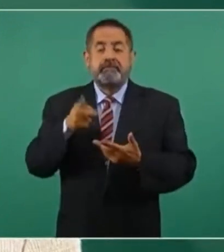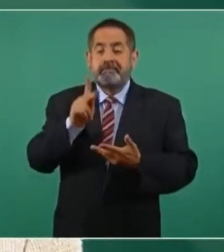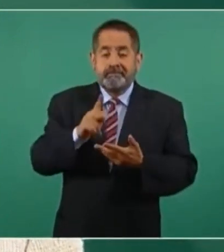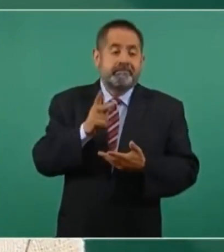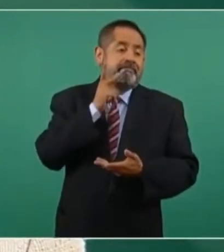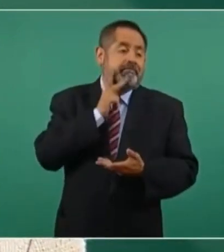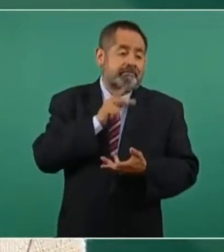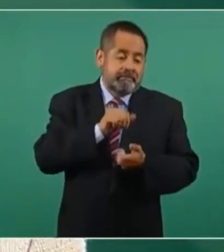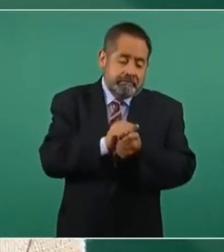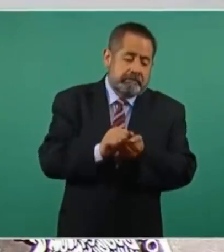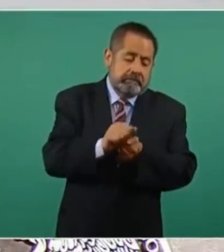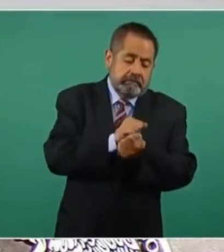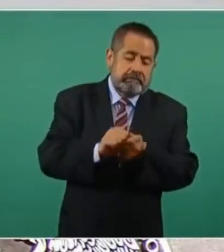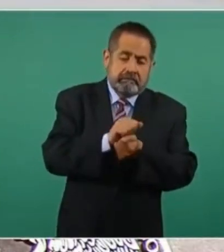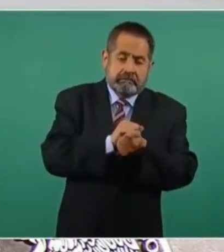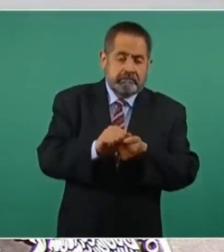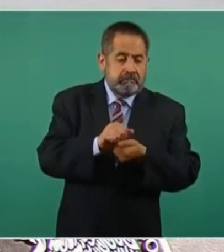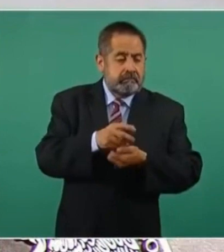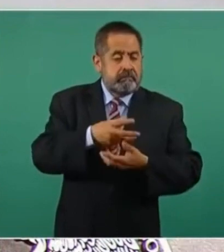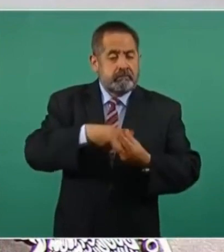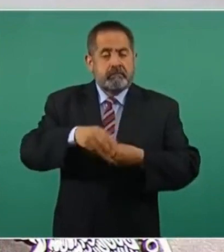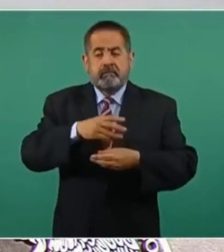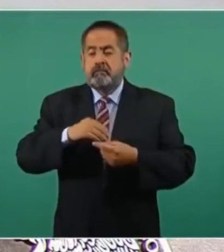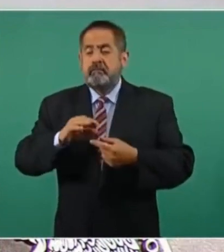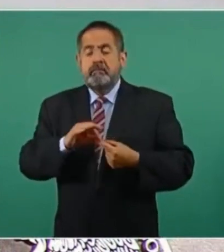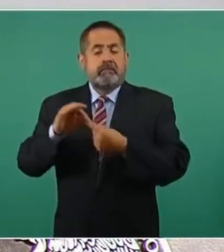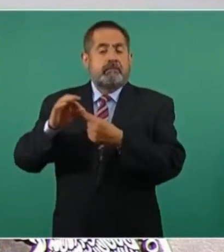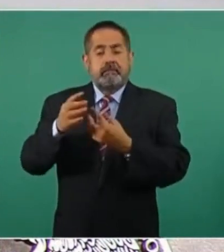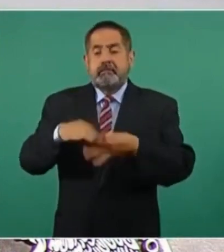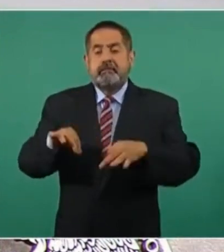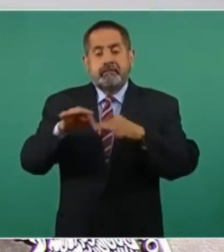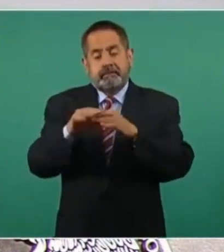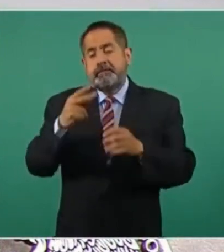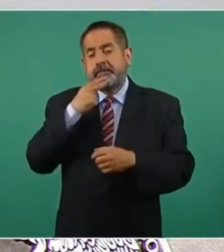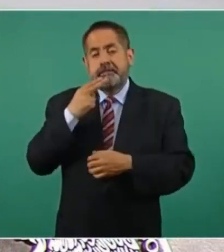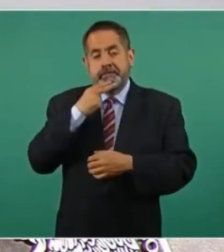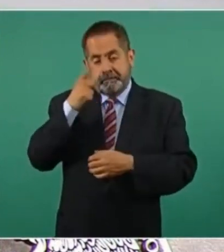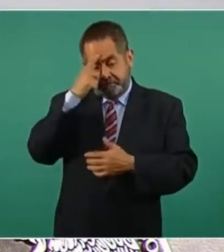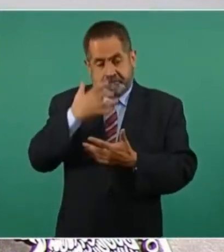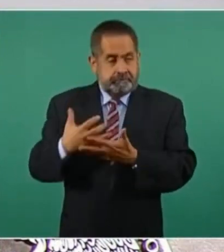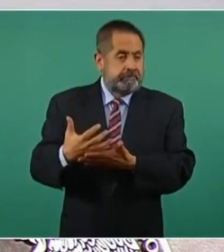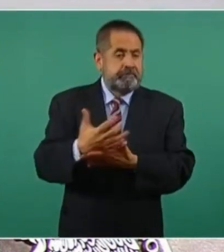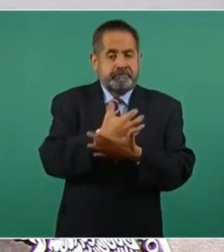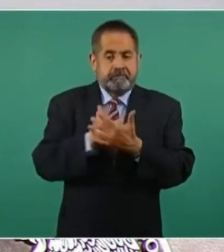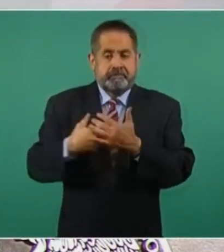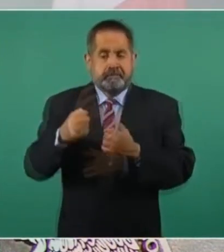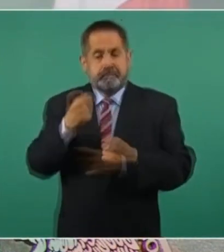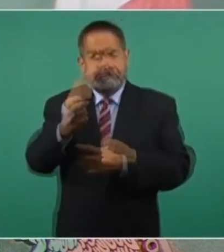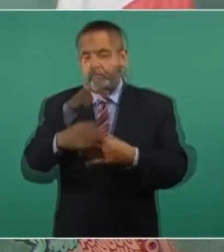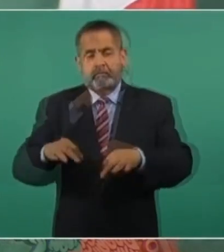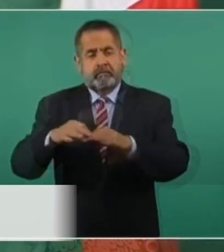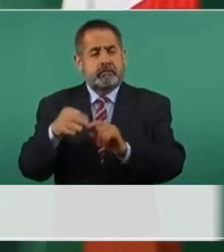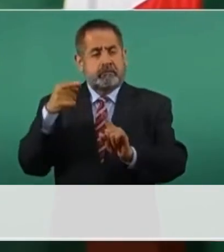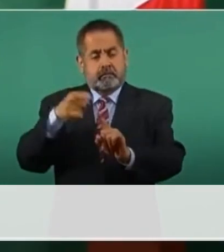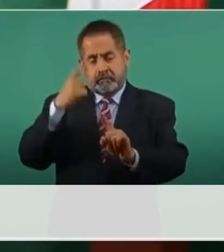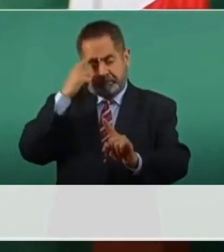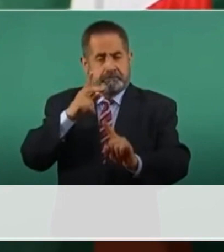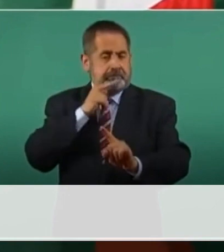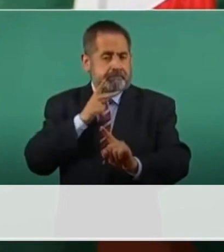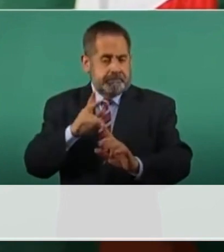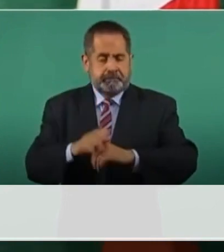es uno de los segmentos de la cadena productiva que mayores ganancias genera a la industria petrolera.